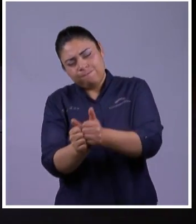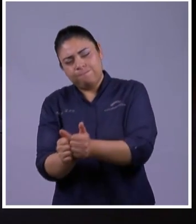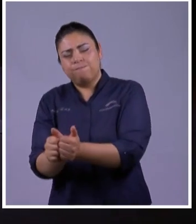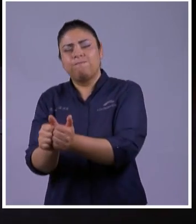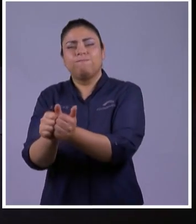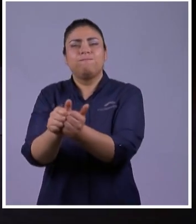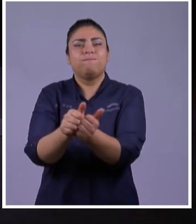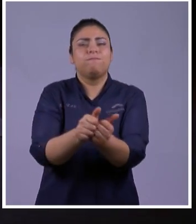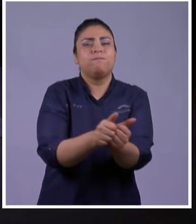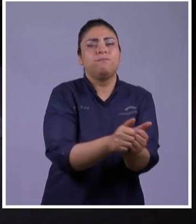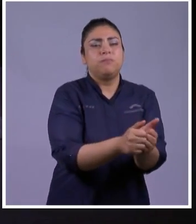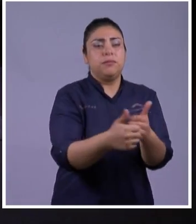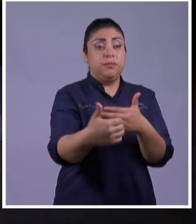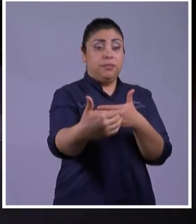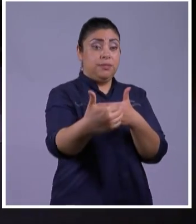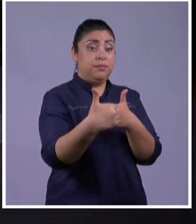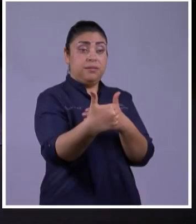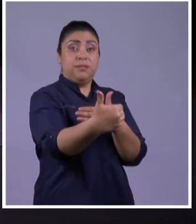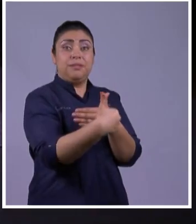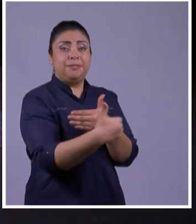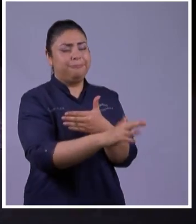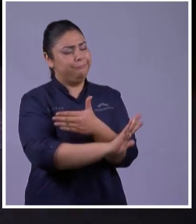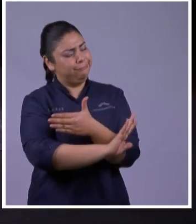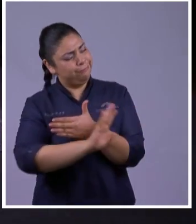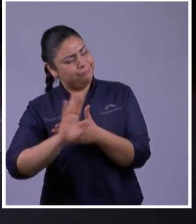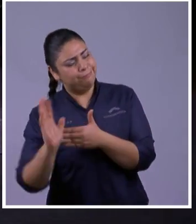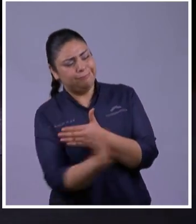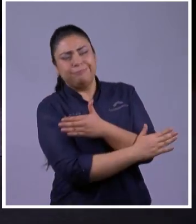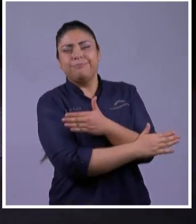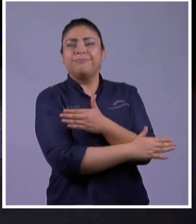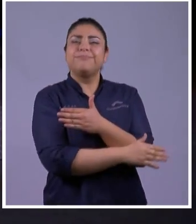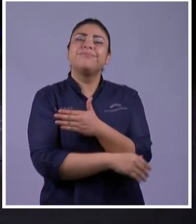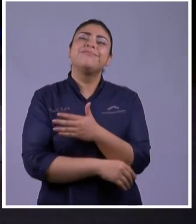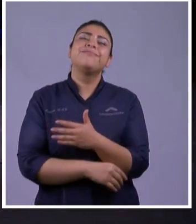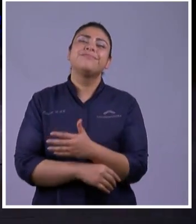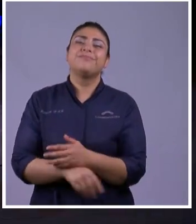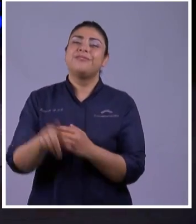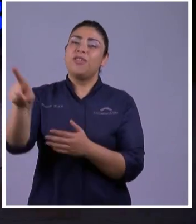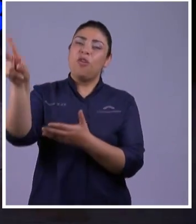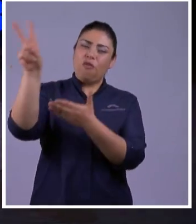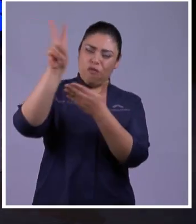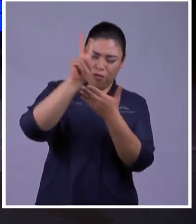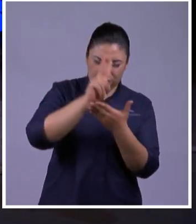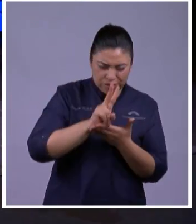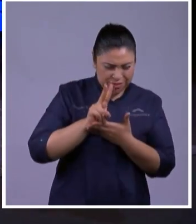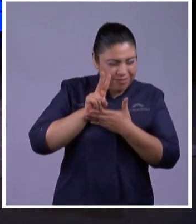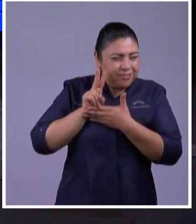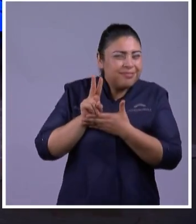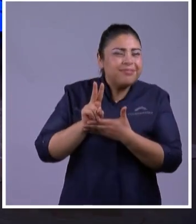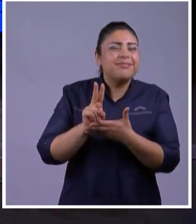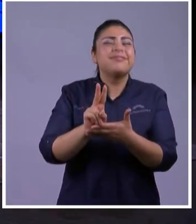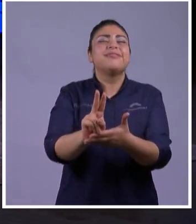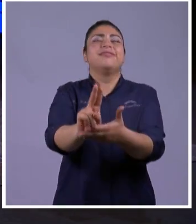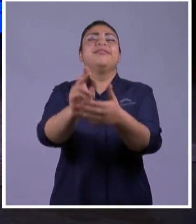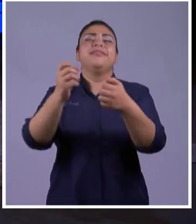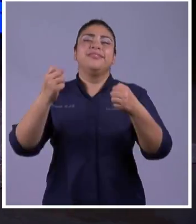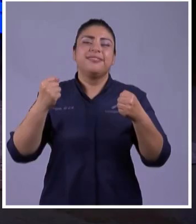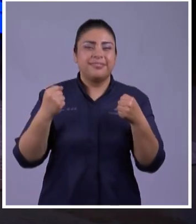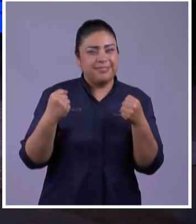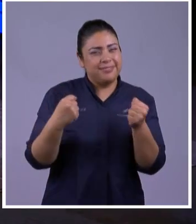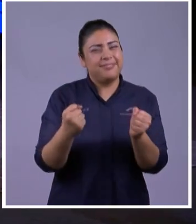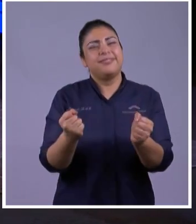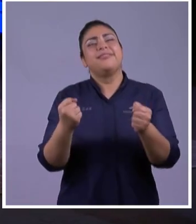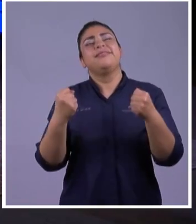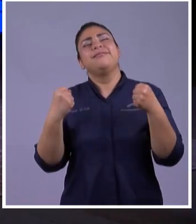Gracias Espíritu Santo Gracias Gracias Espíritu Santo Gracias Jesús